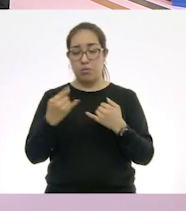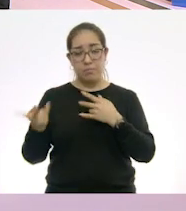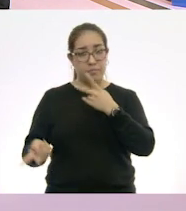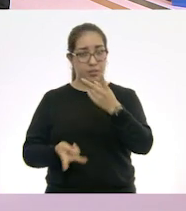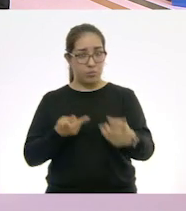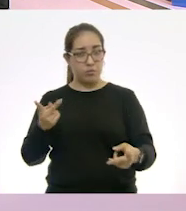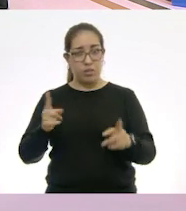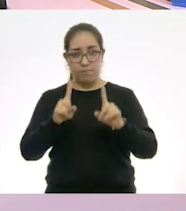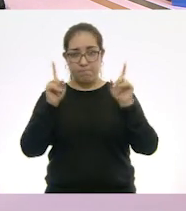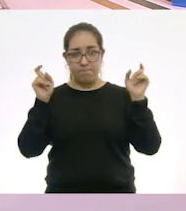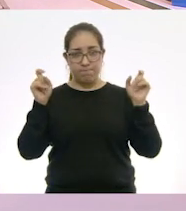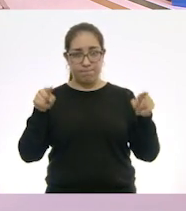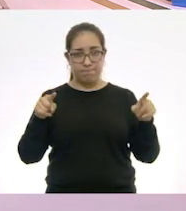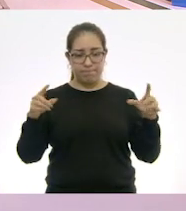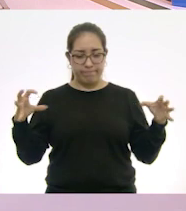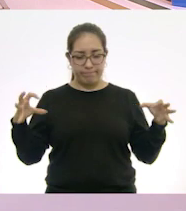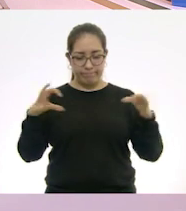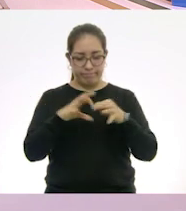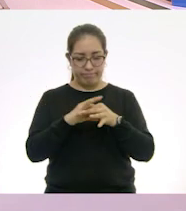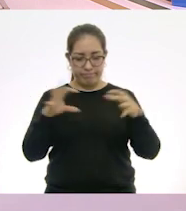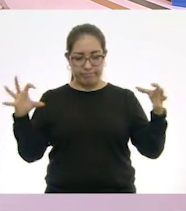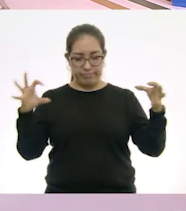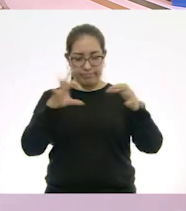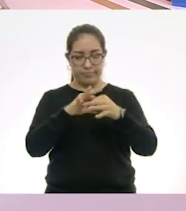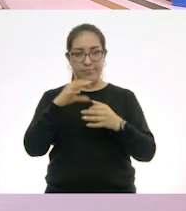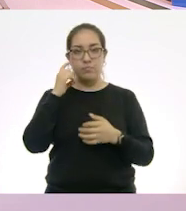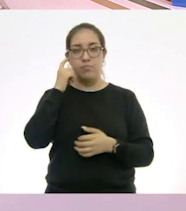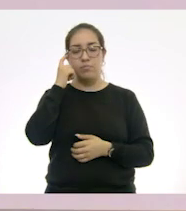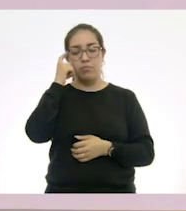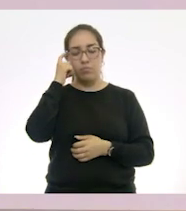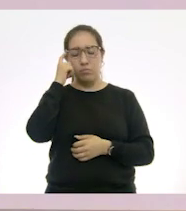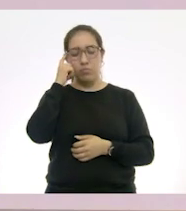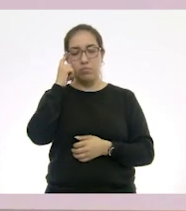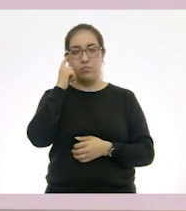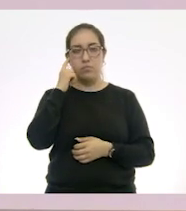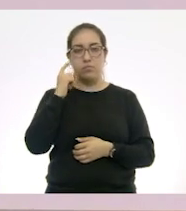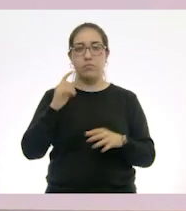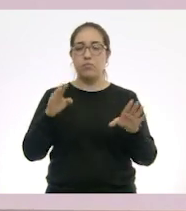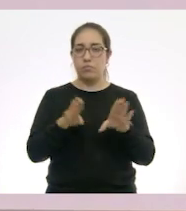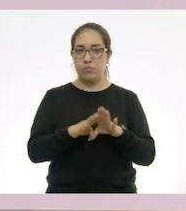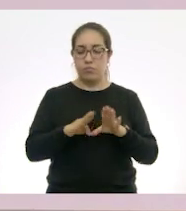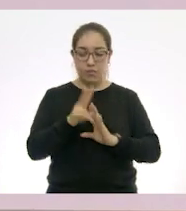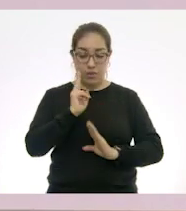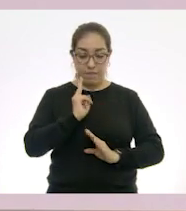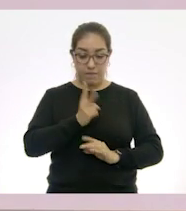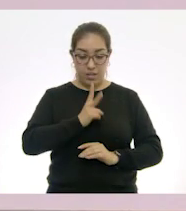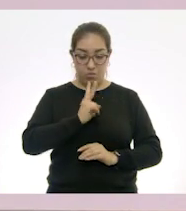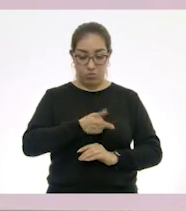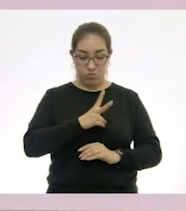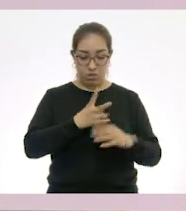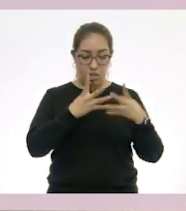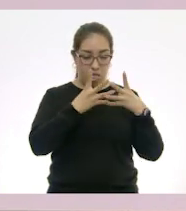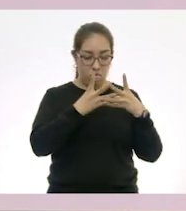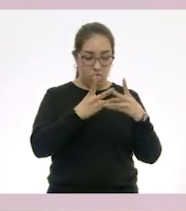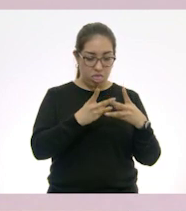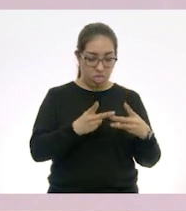Si se dan cuenta, estas dos, las medidas de prevención y hacer que el virus sea menos en vez de más,